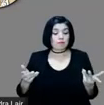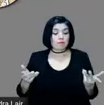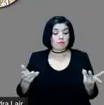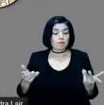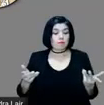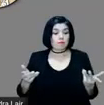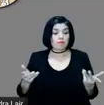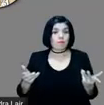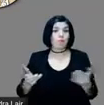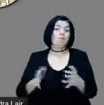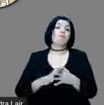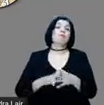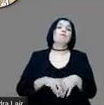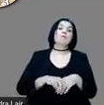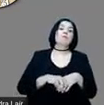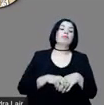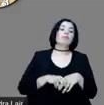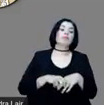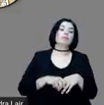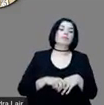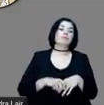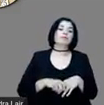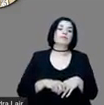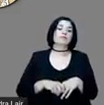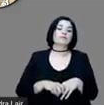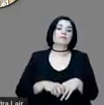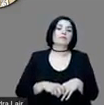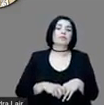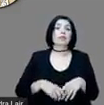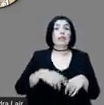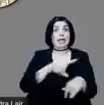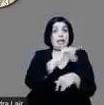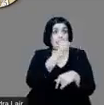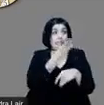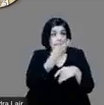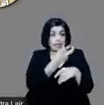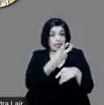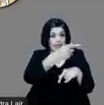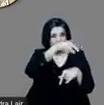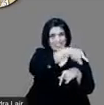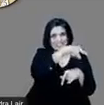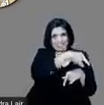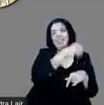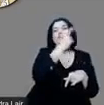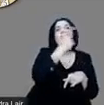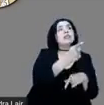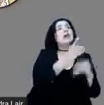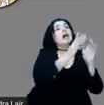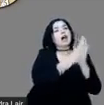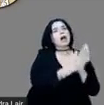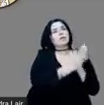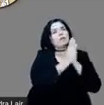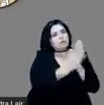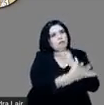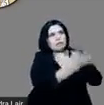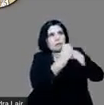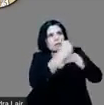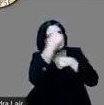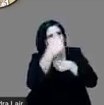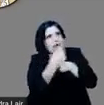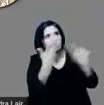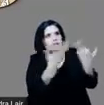los indígenas que hicieran su ceremonia de Toscat, ¿verdad?, en honor de